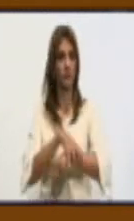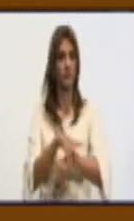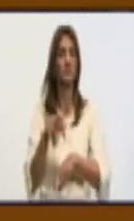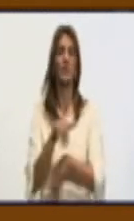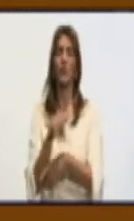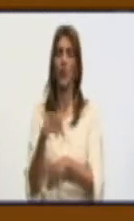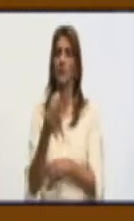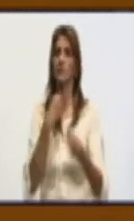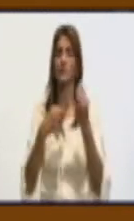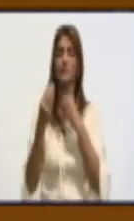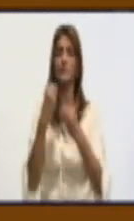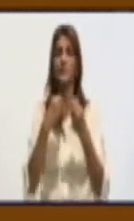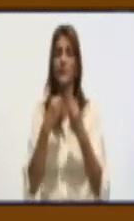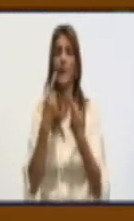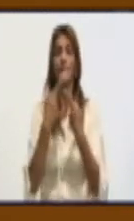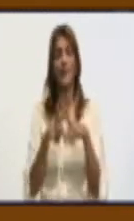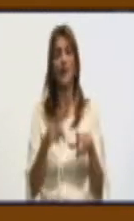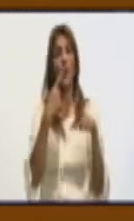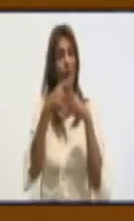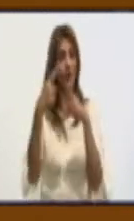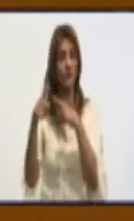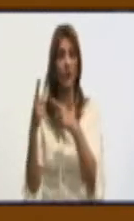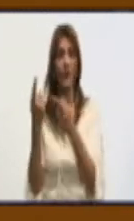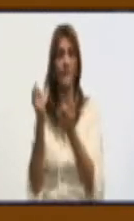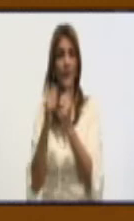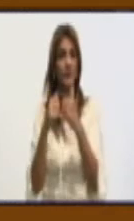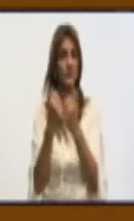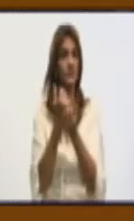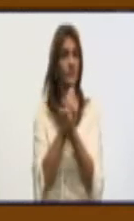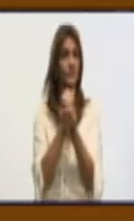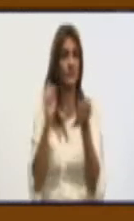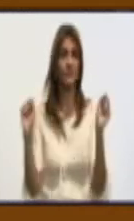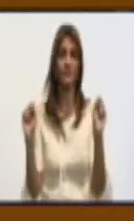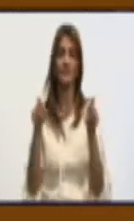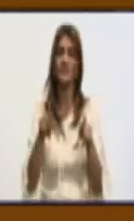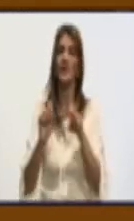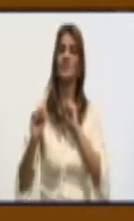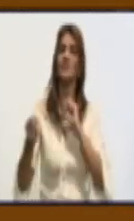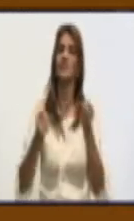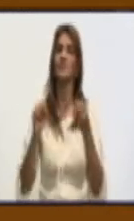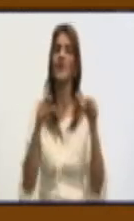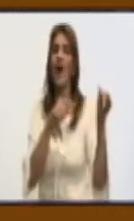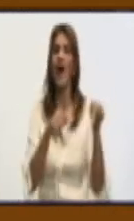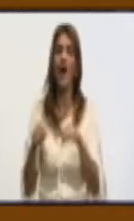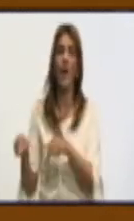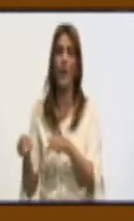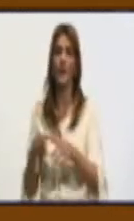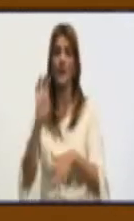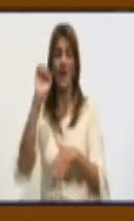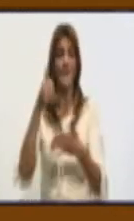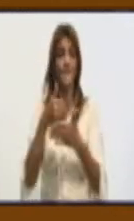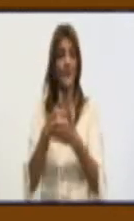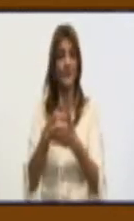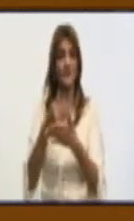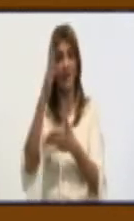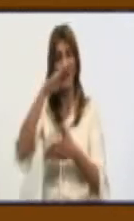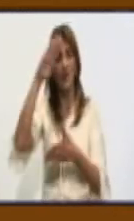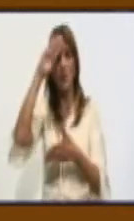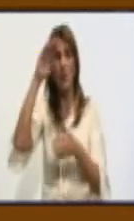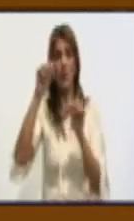muy deprimido el resto de los consumos de productos derivados de la harina. Y en la cubana del pan, para favorecer